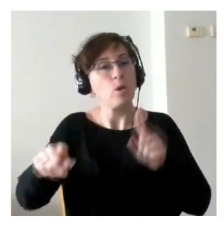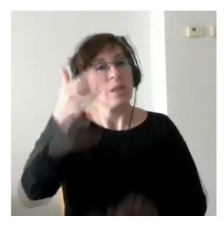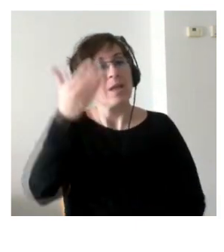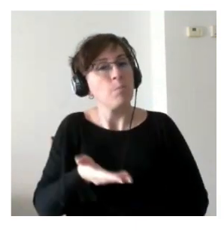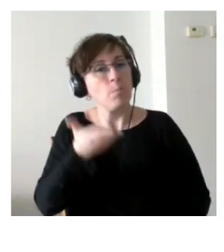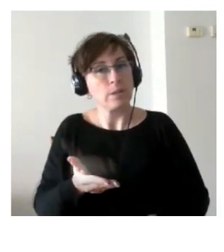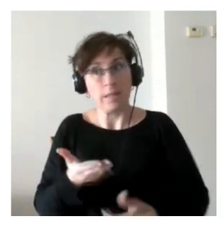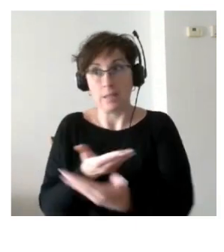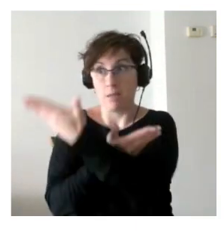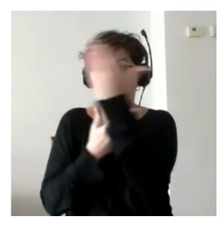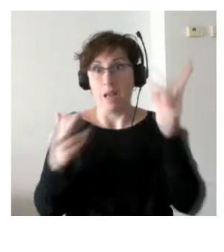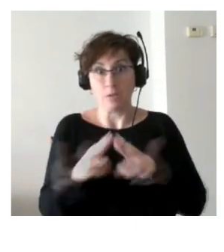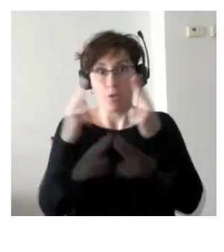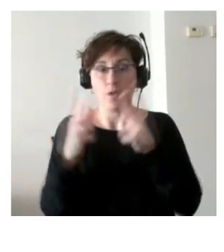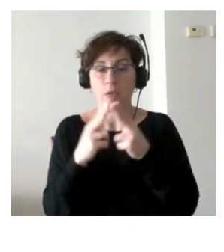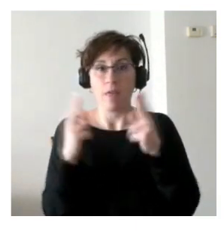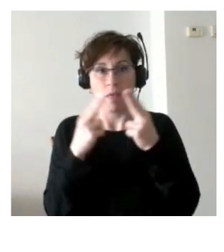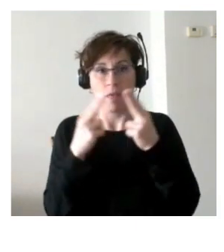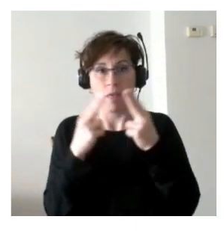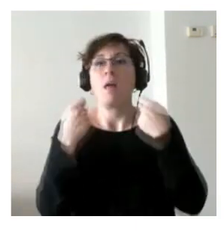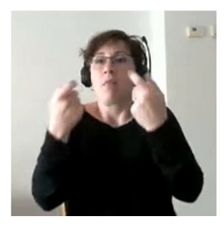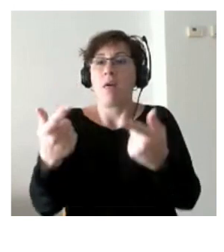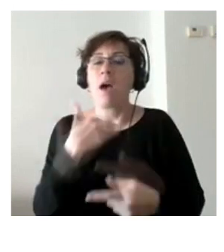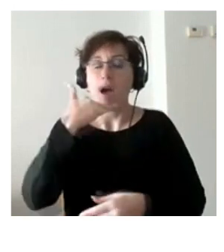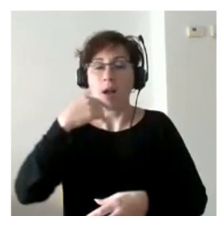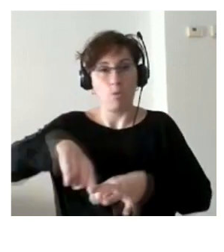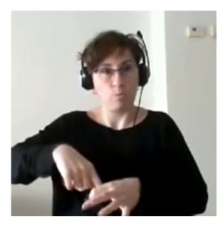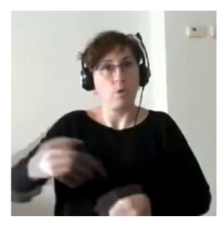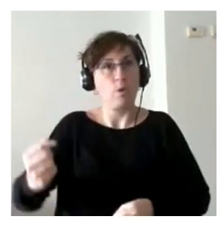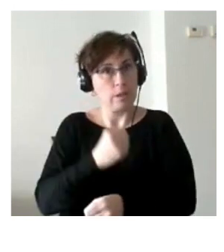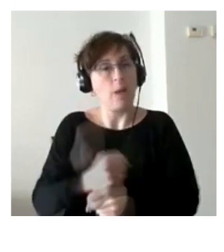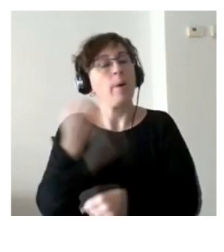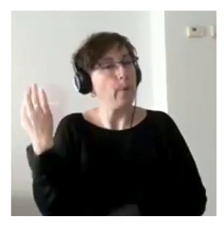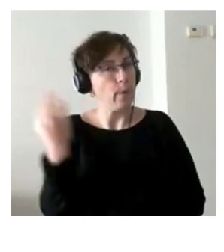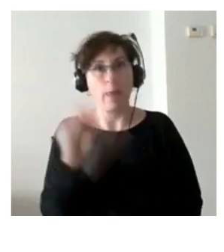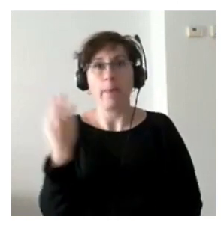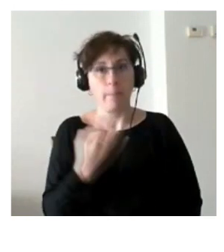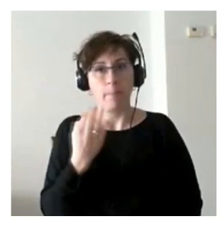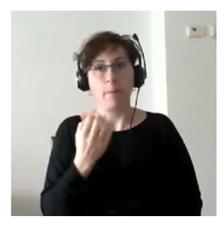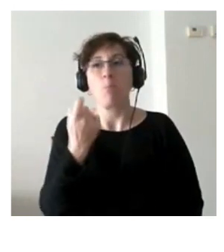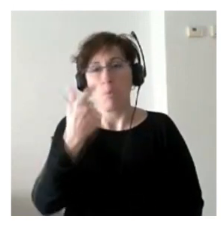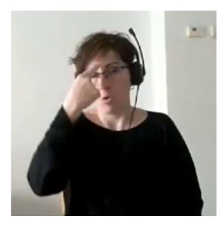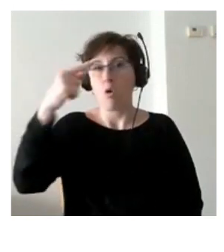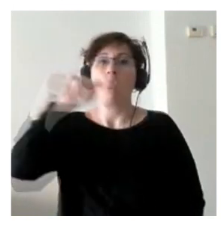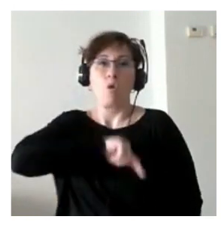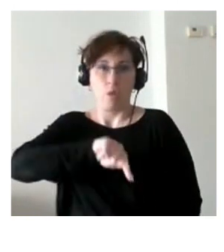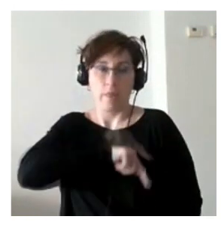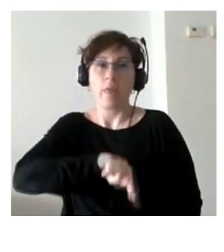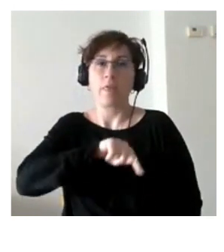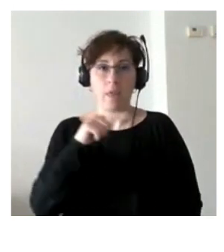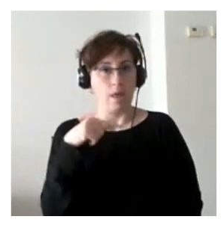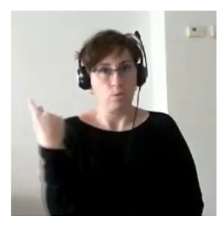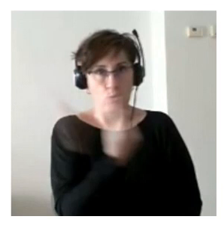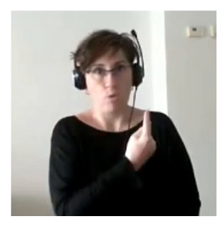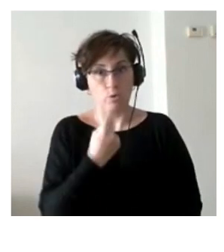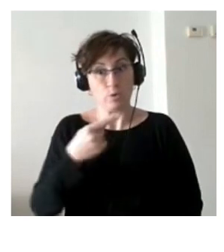sociedad en cuanto a ofrecer un puesto de trabajo tenemos que tener conciencia de que a